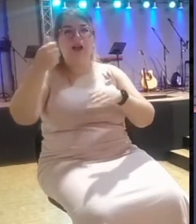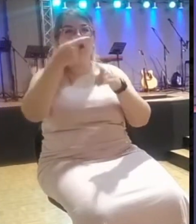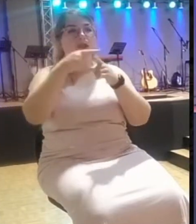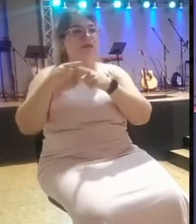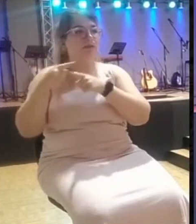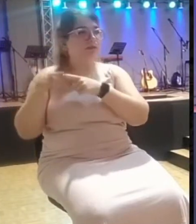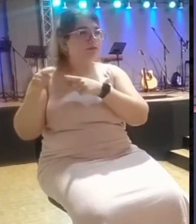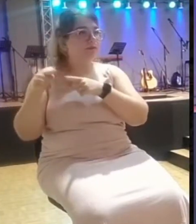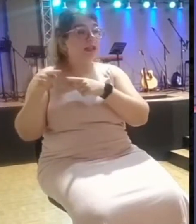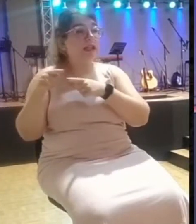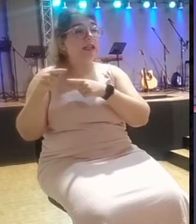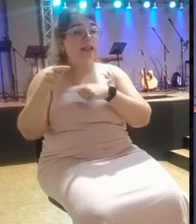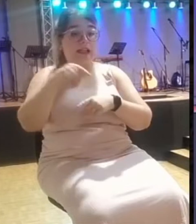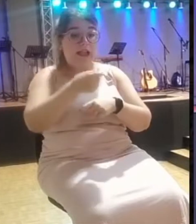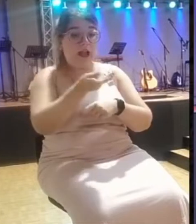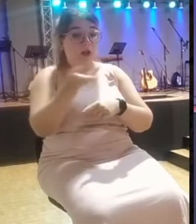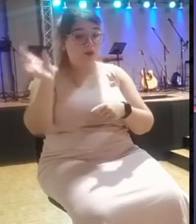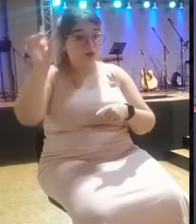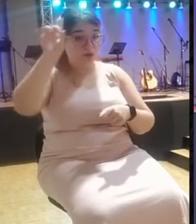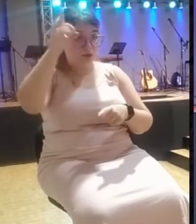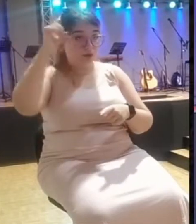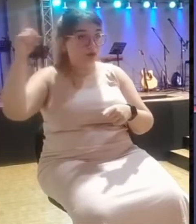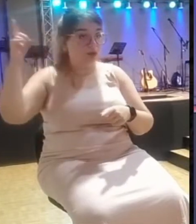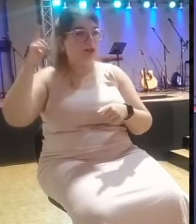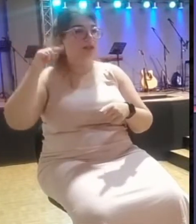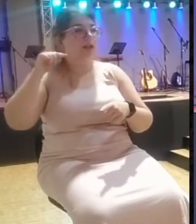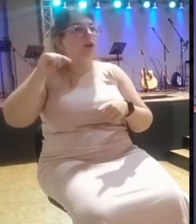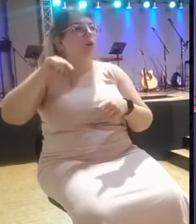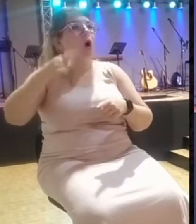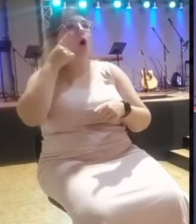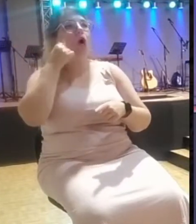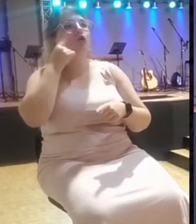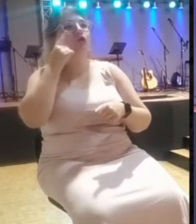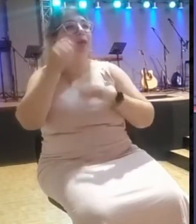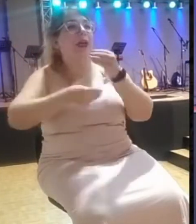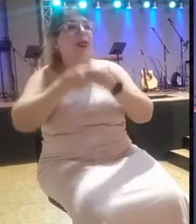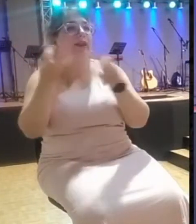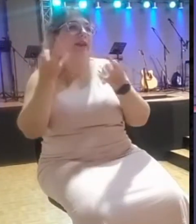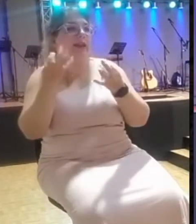de estos dioses requerían también que, pues, hacer orgías.